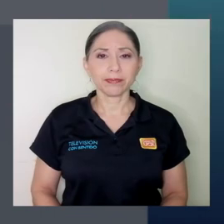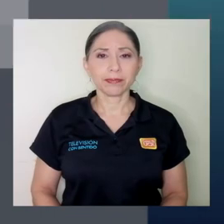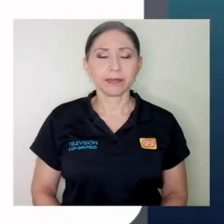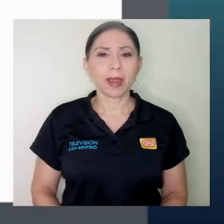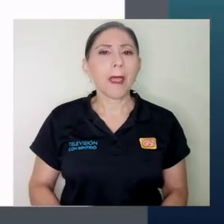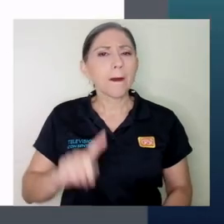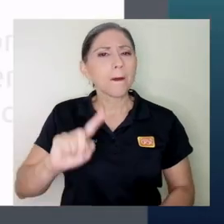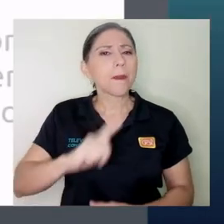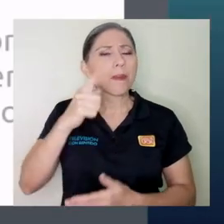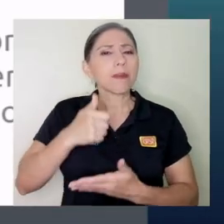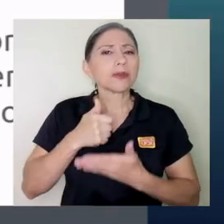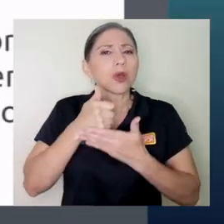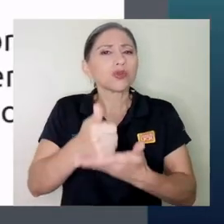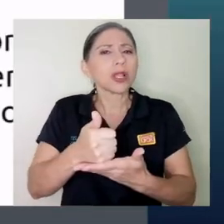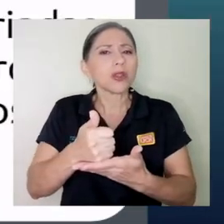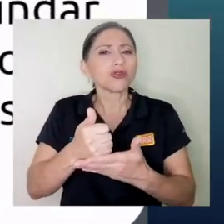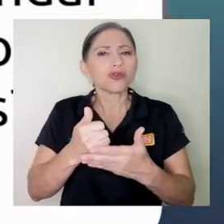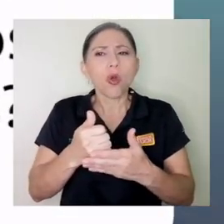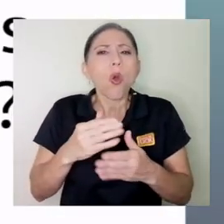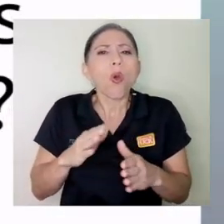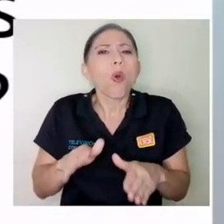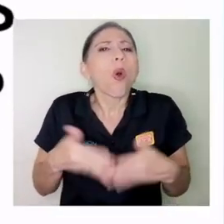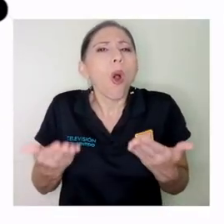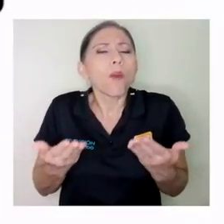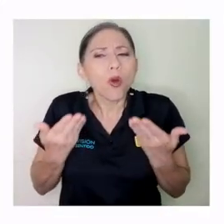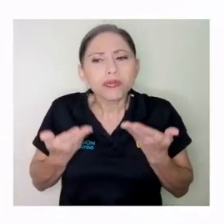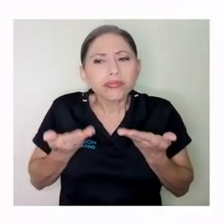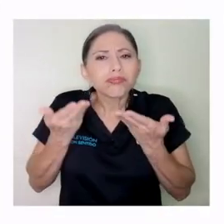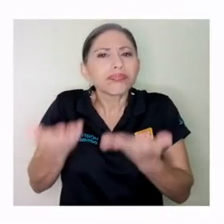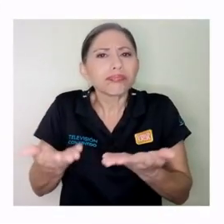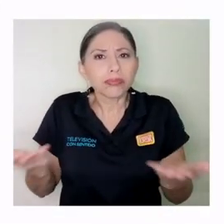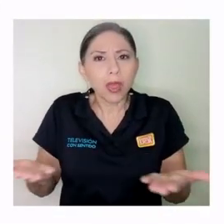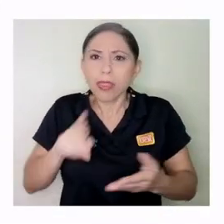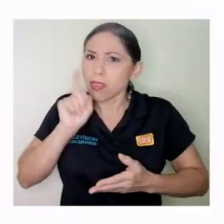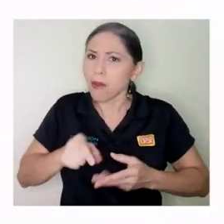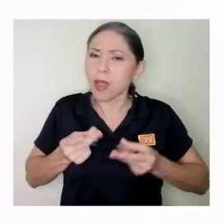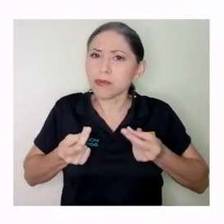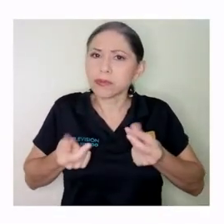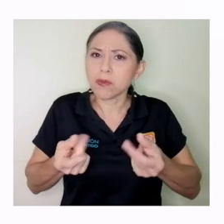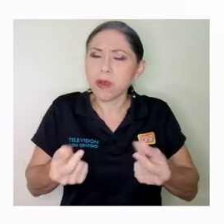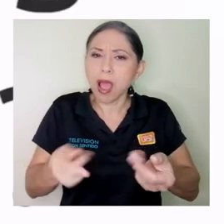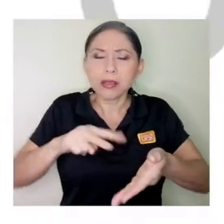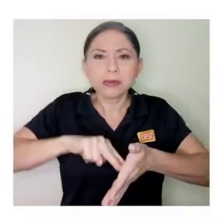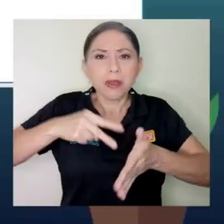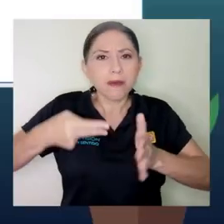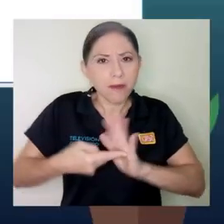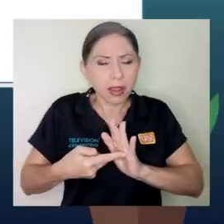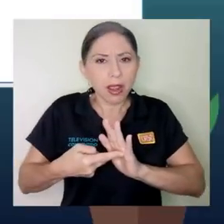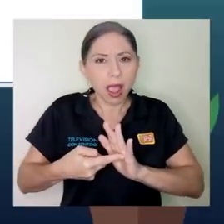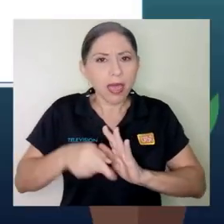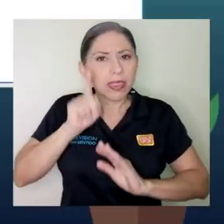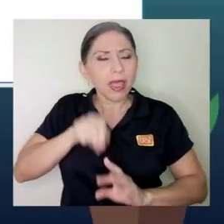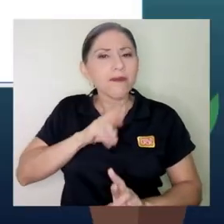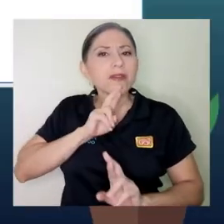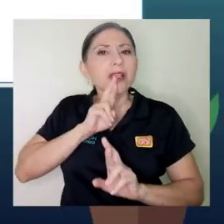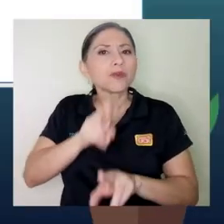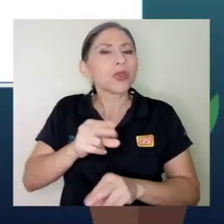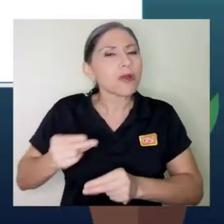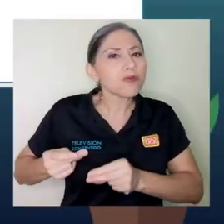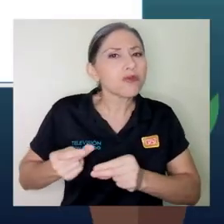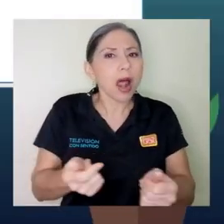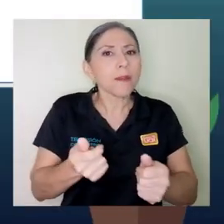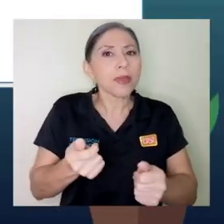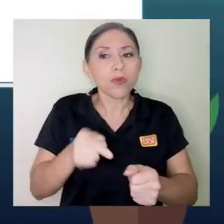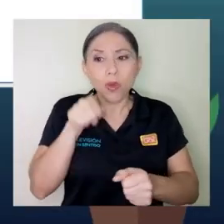¿Cómo se deben de brindar los primeros auxilios? se preguntará usted. Estos deben ser rápidos. Significa que debe responder